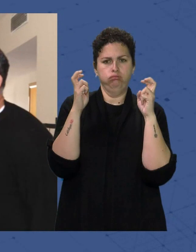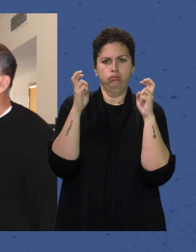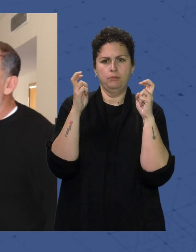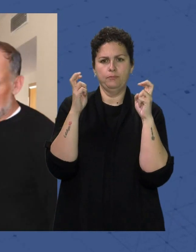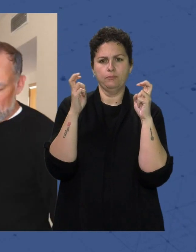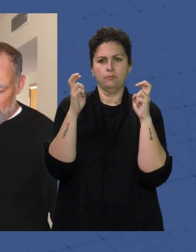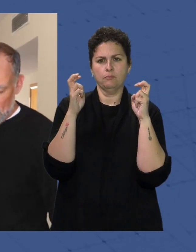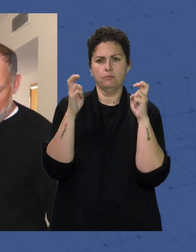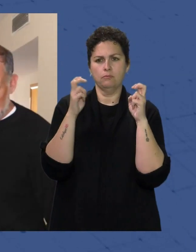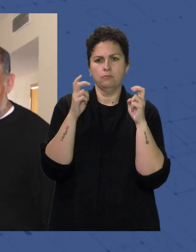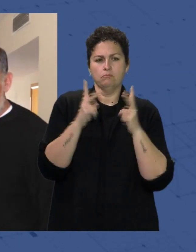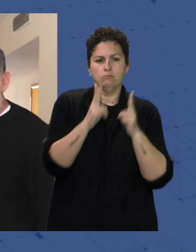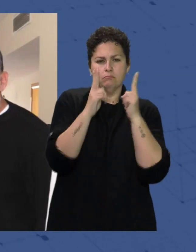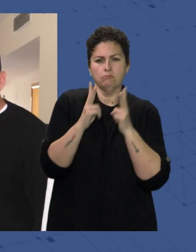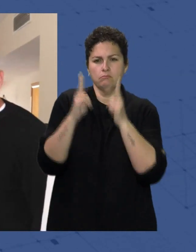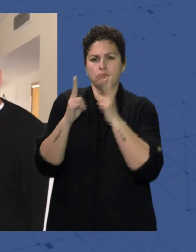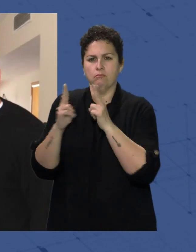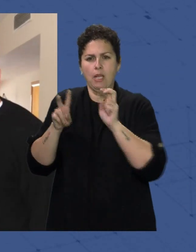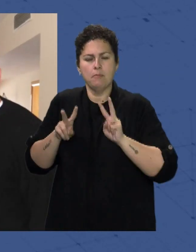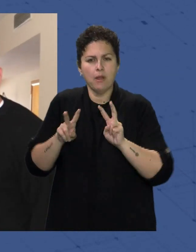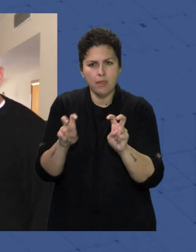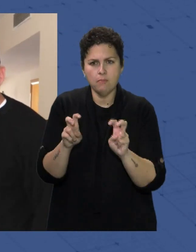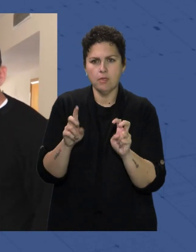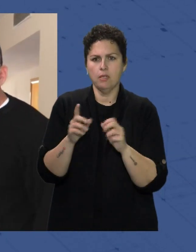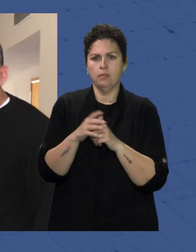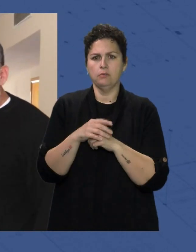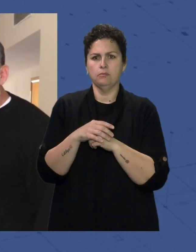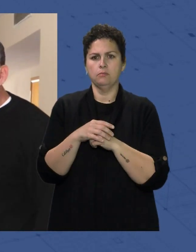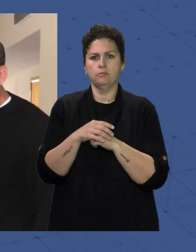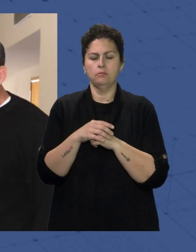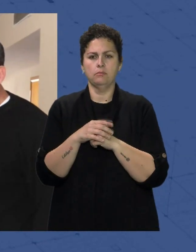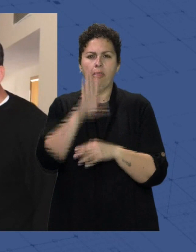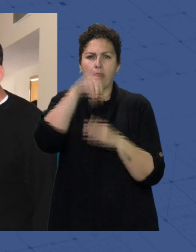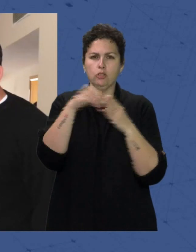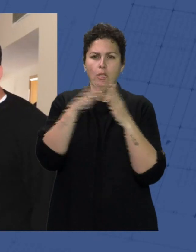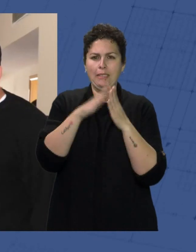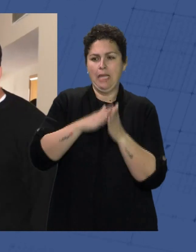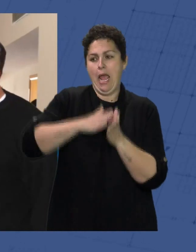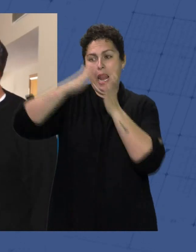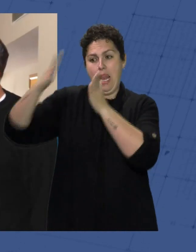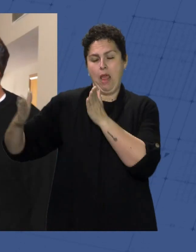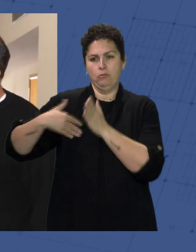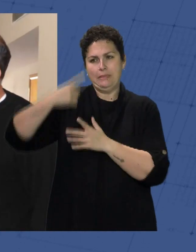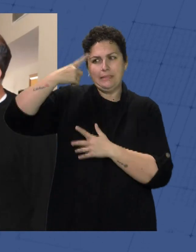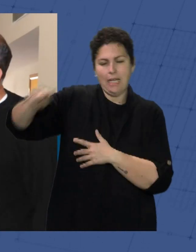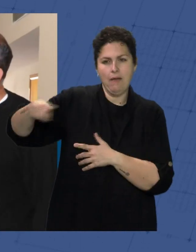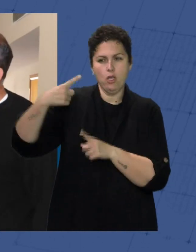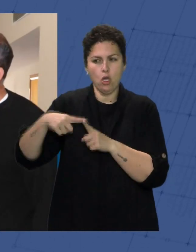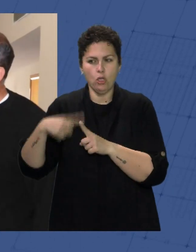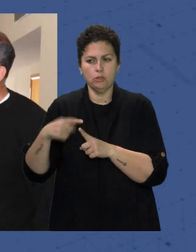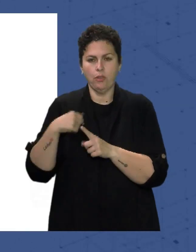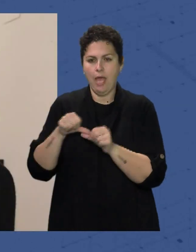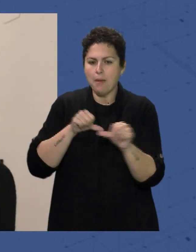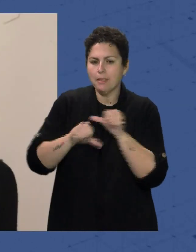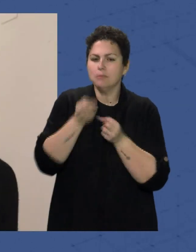primeras secuencias Que surgen en la historia Conoce o sabe De lo que ocurre En la casa de al lado Y a partir de ahí Ya no me gusta